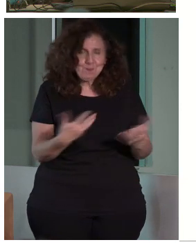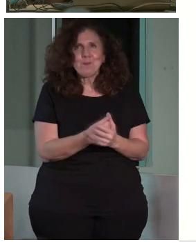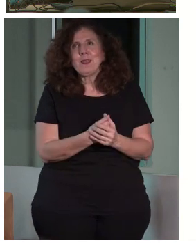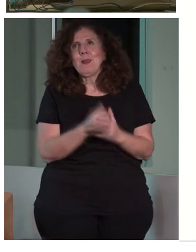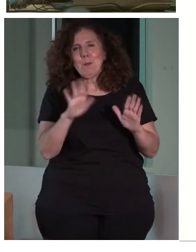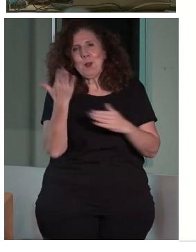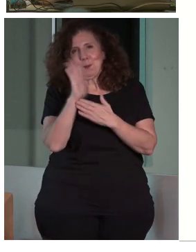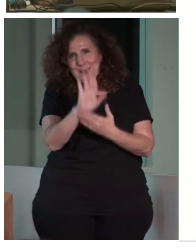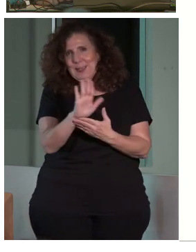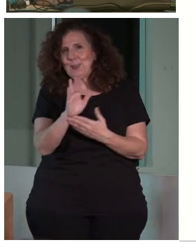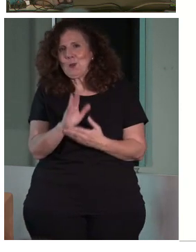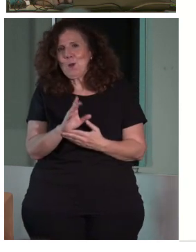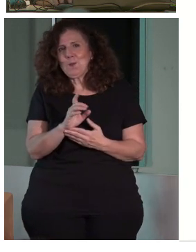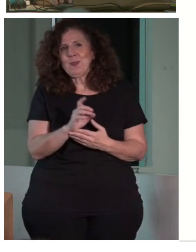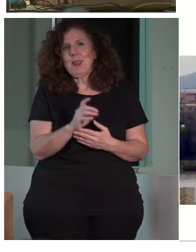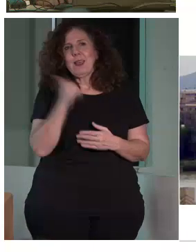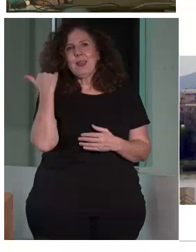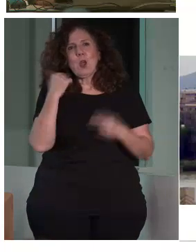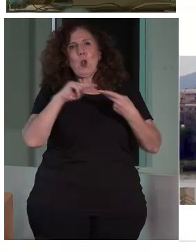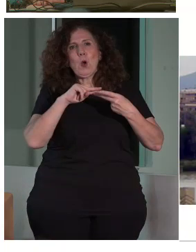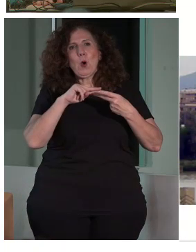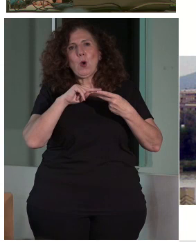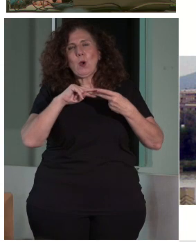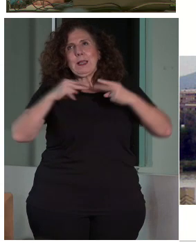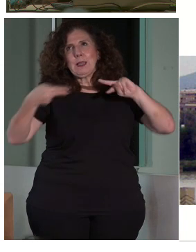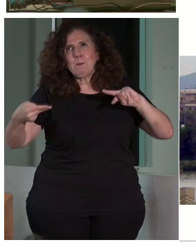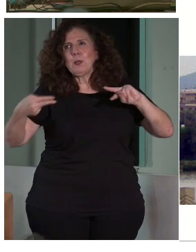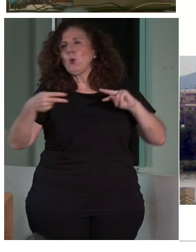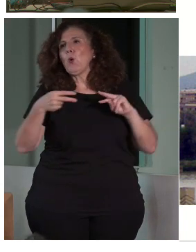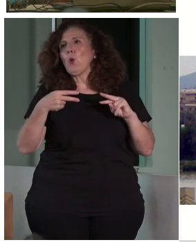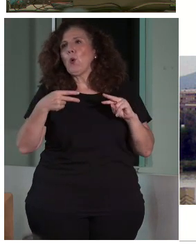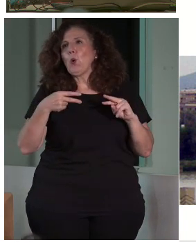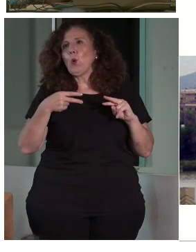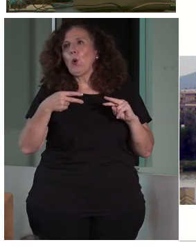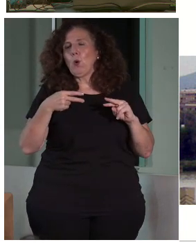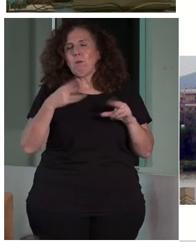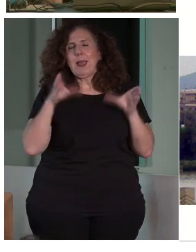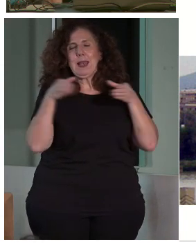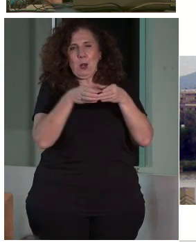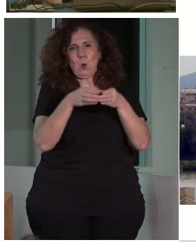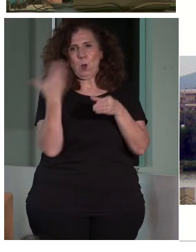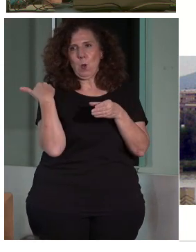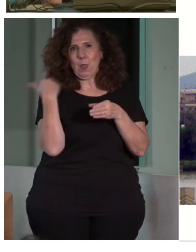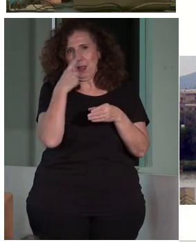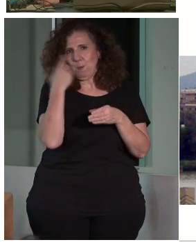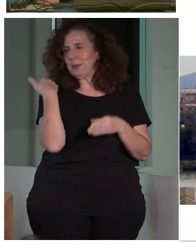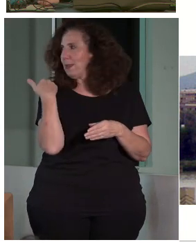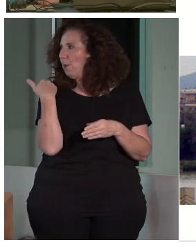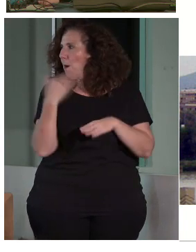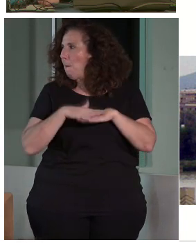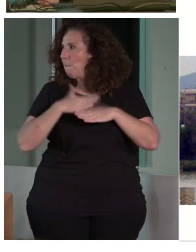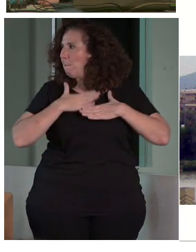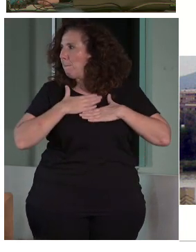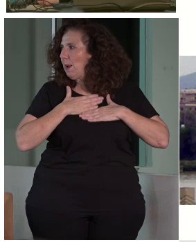presento así tal cual fue interpretado en esta reunión. Bueno, para mí